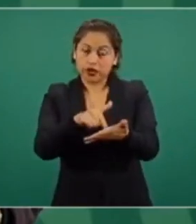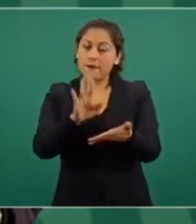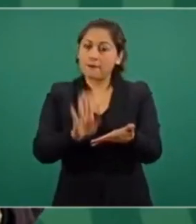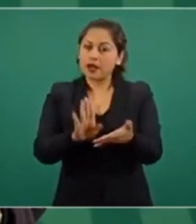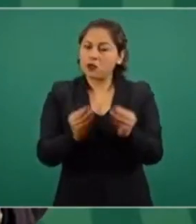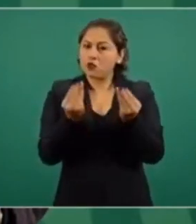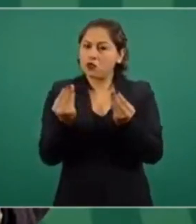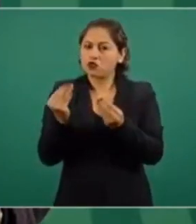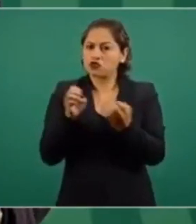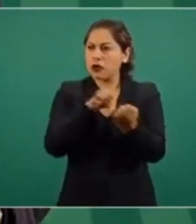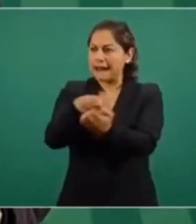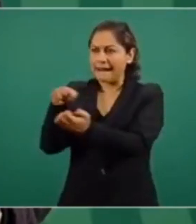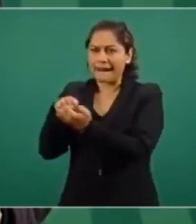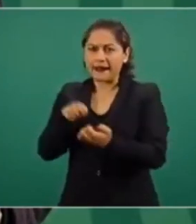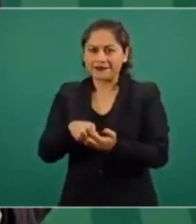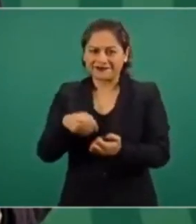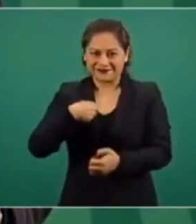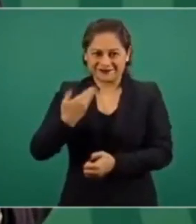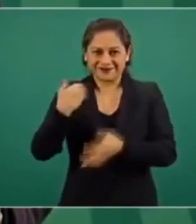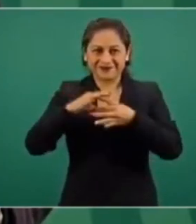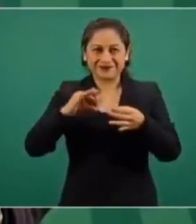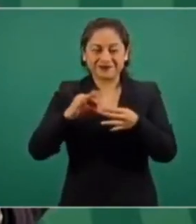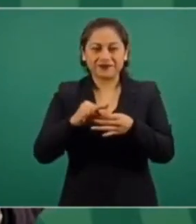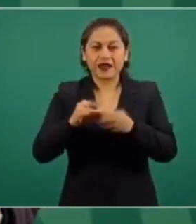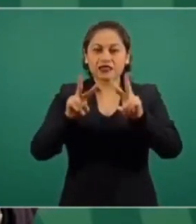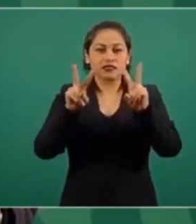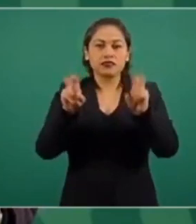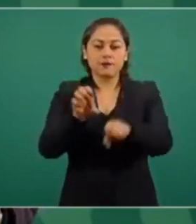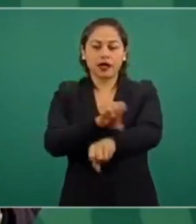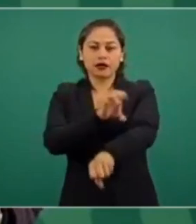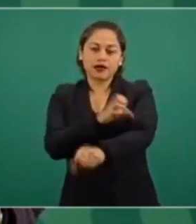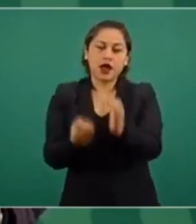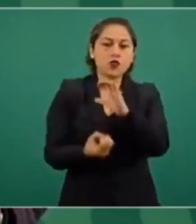Les decía yo que agarraron de bandera lo de las energías limpias.